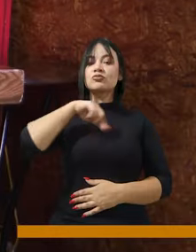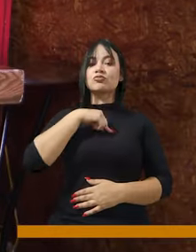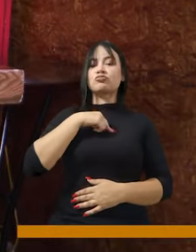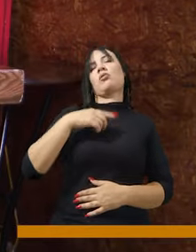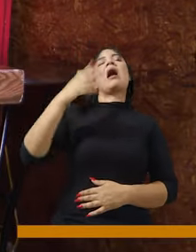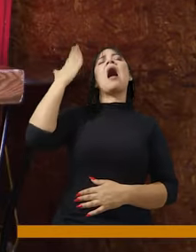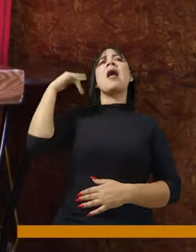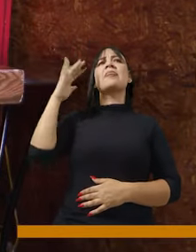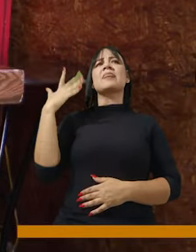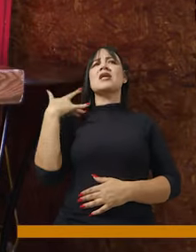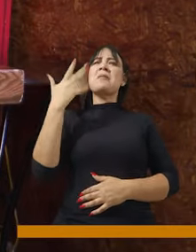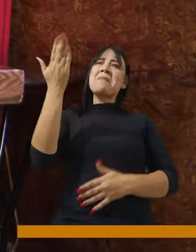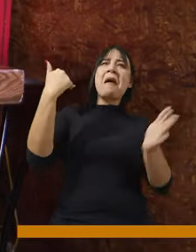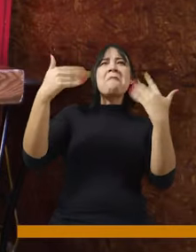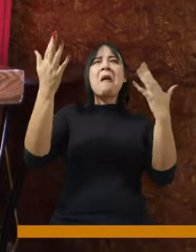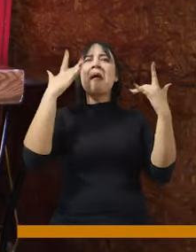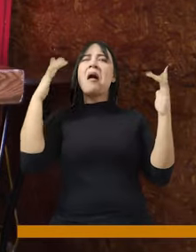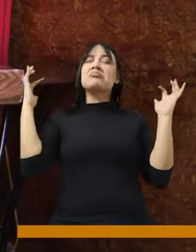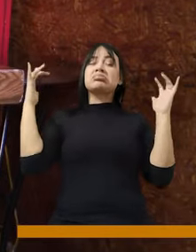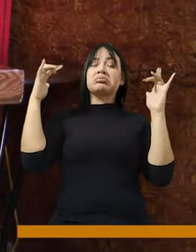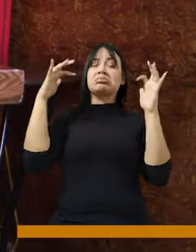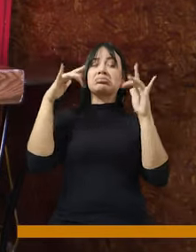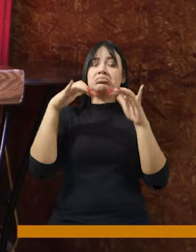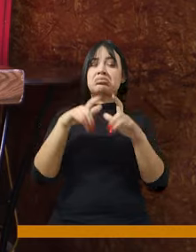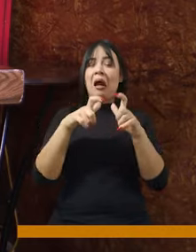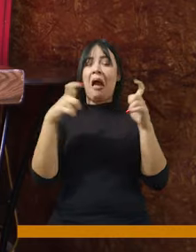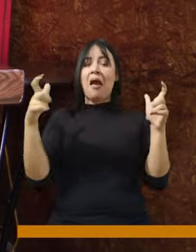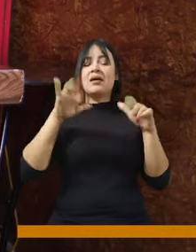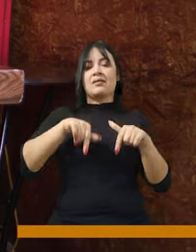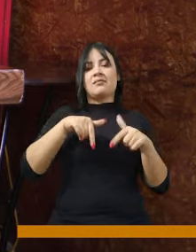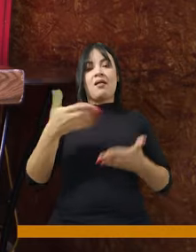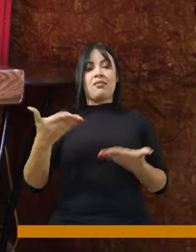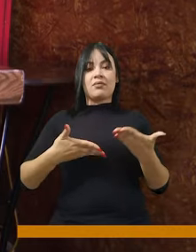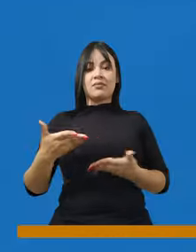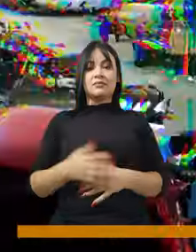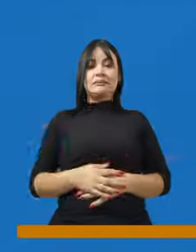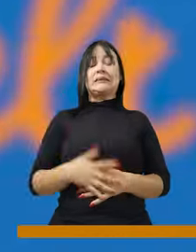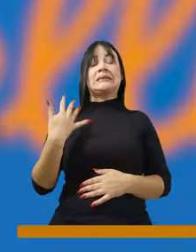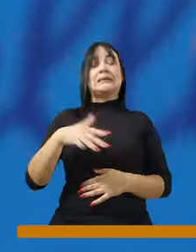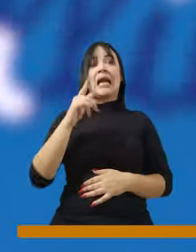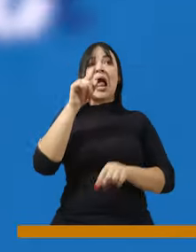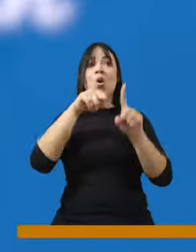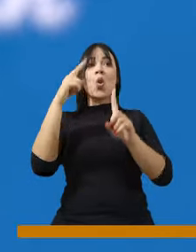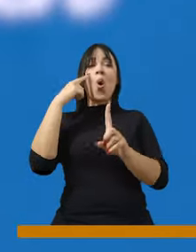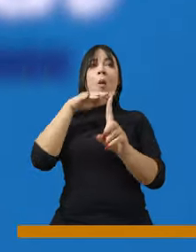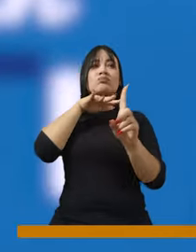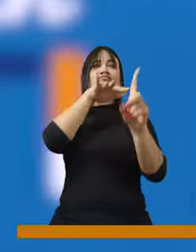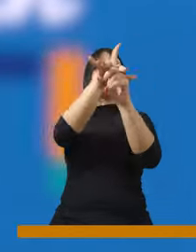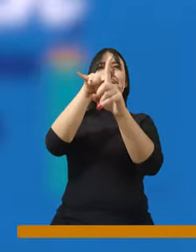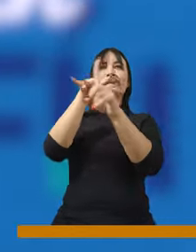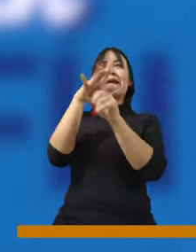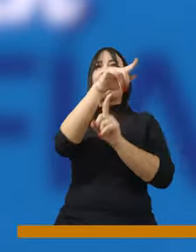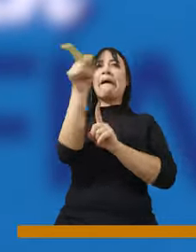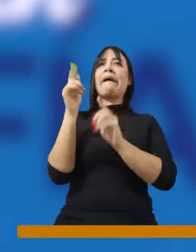Nosotros realizábamos algunos eventos masivos acá en nuestro establecimiento, el cual estaba afectando